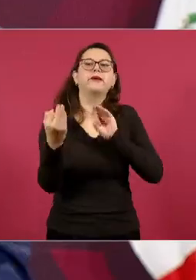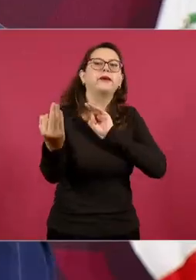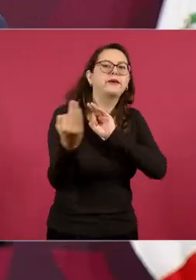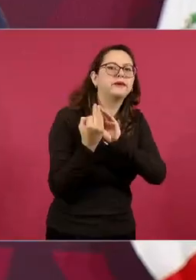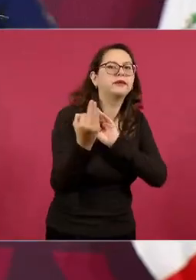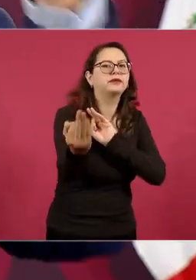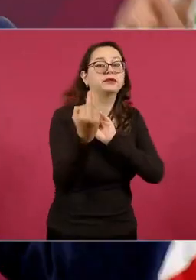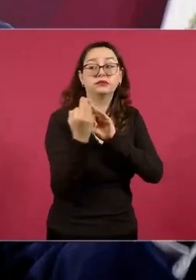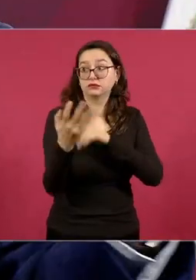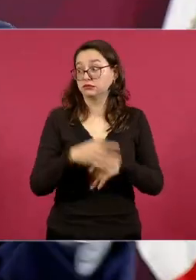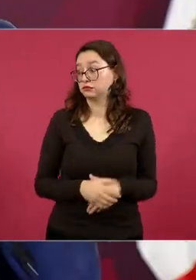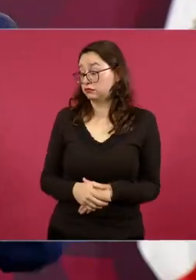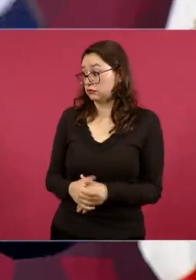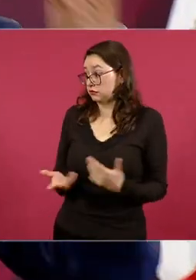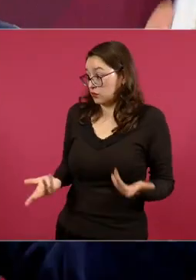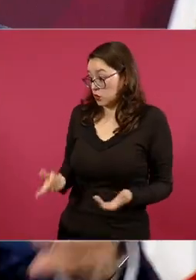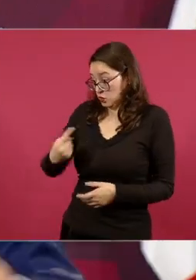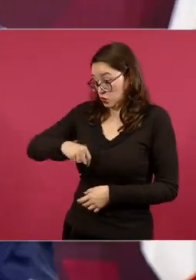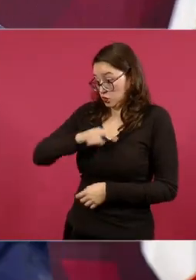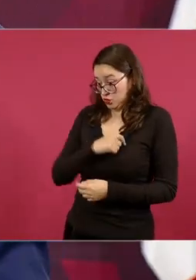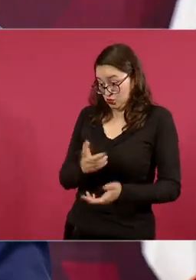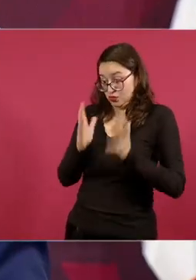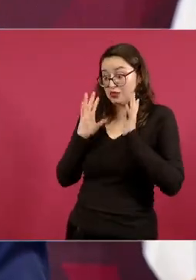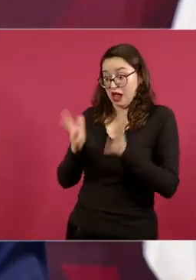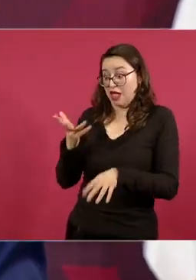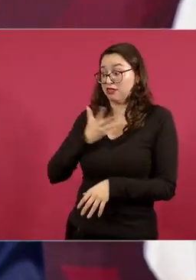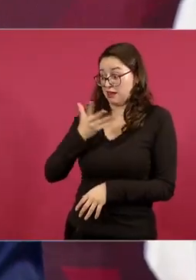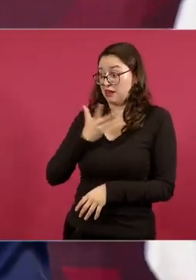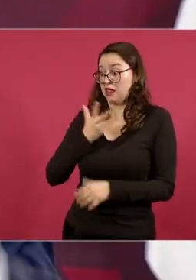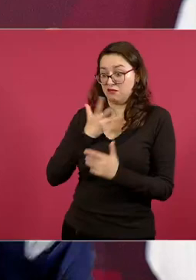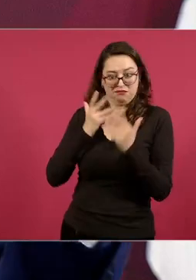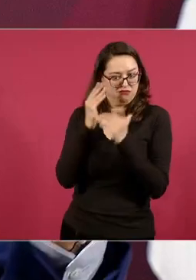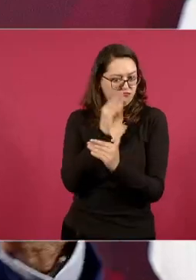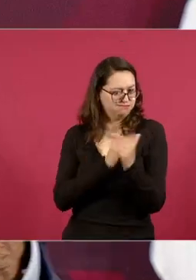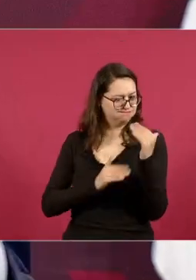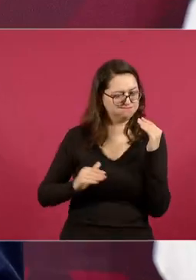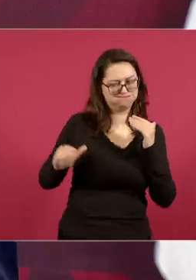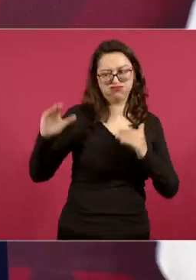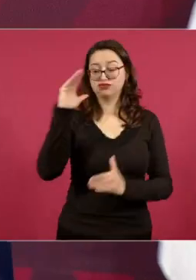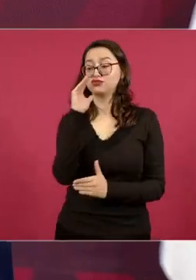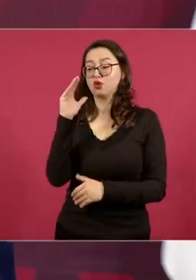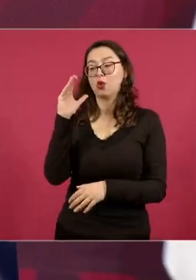somos una potencia en lo cultural en lo social